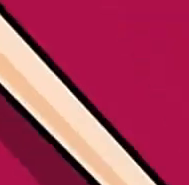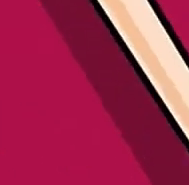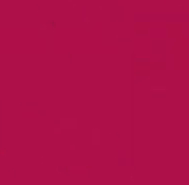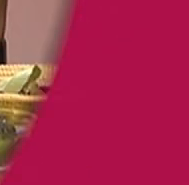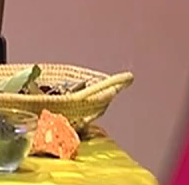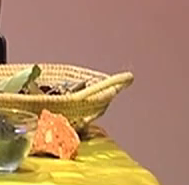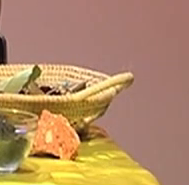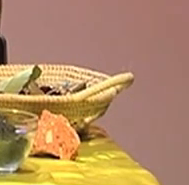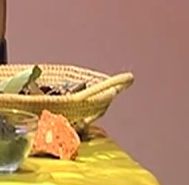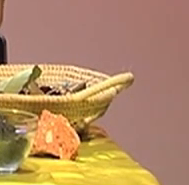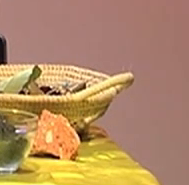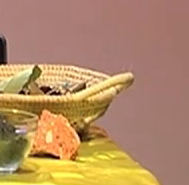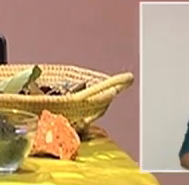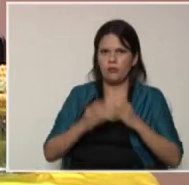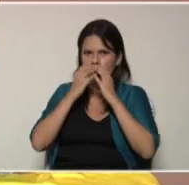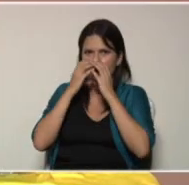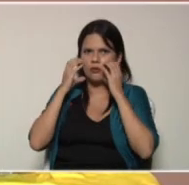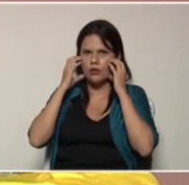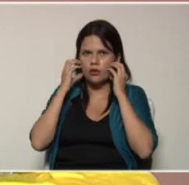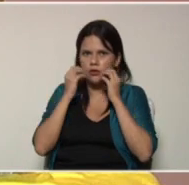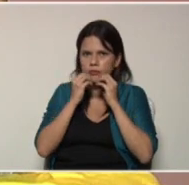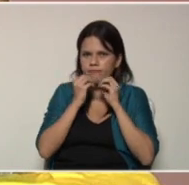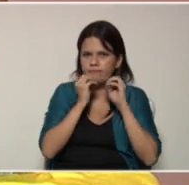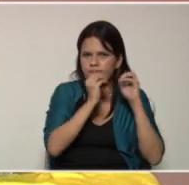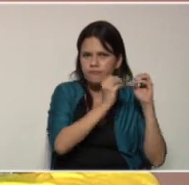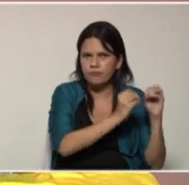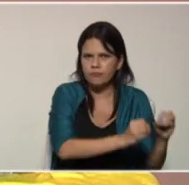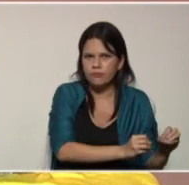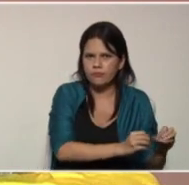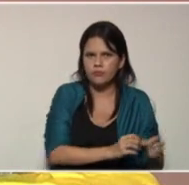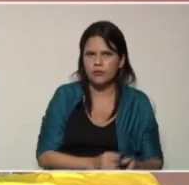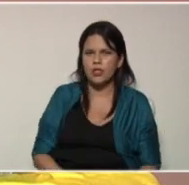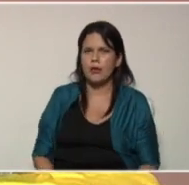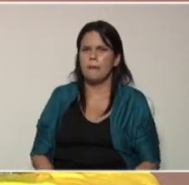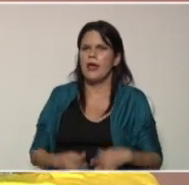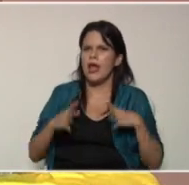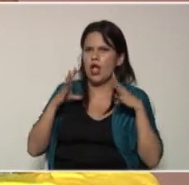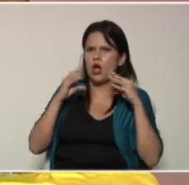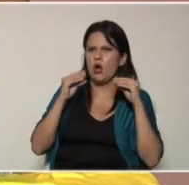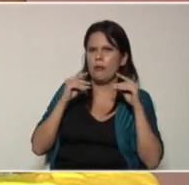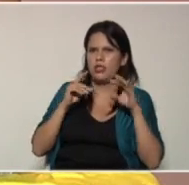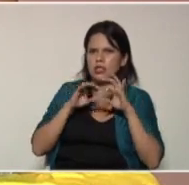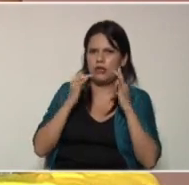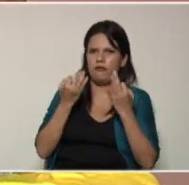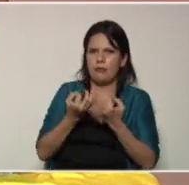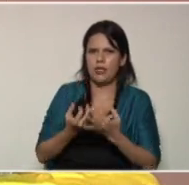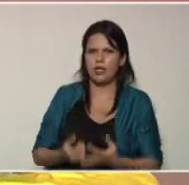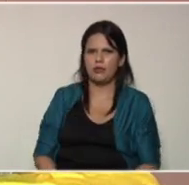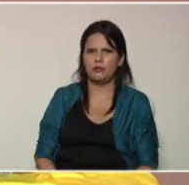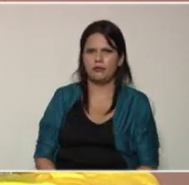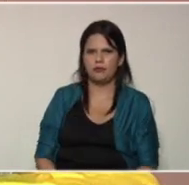nos retiramos el tapabocas para conversar en familia